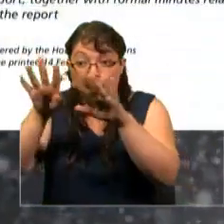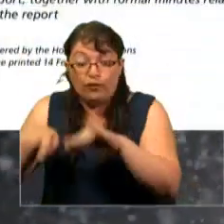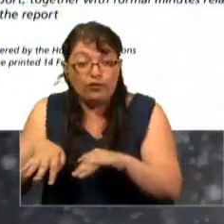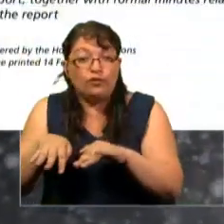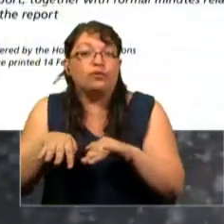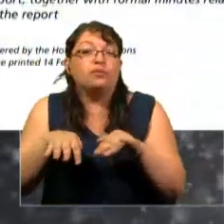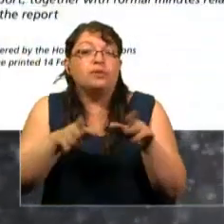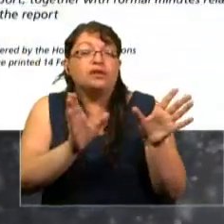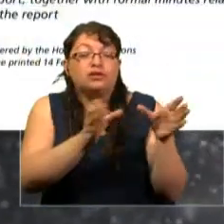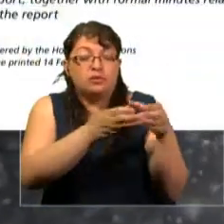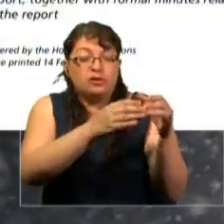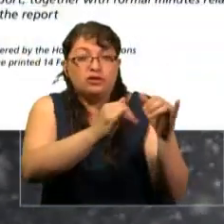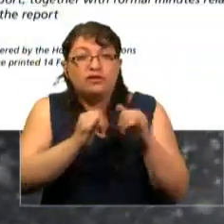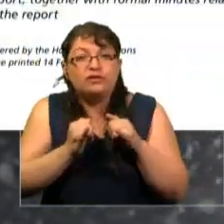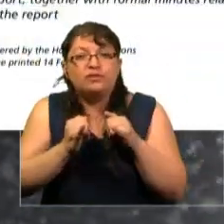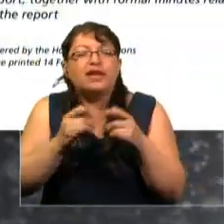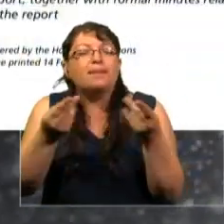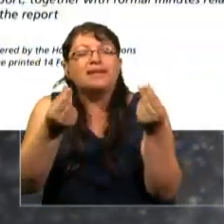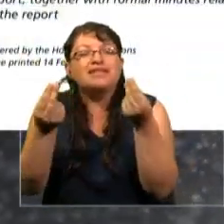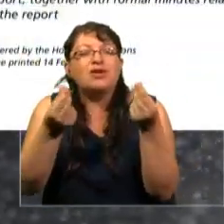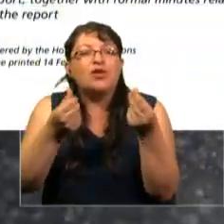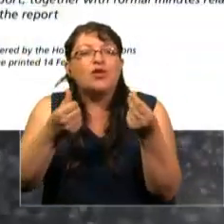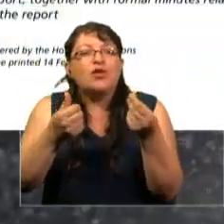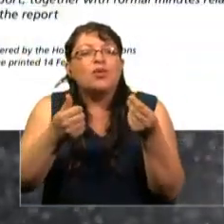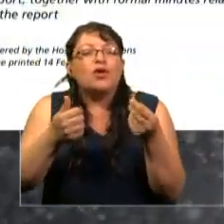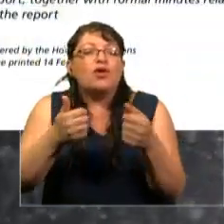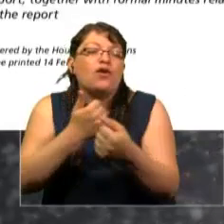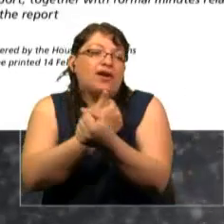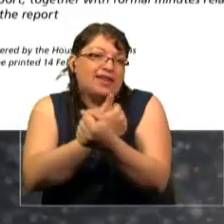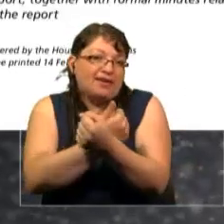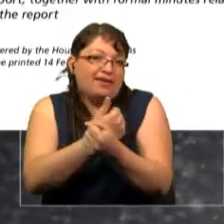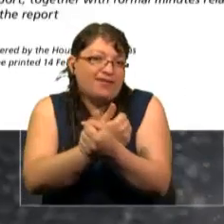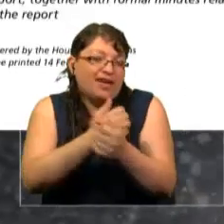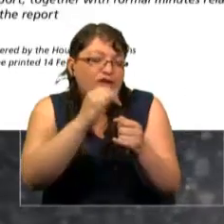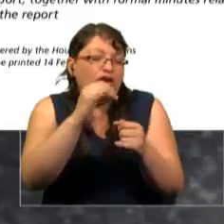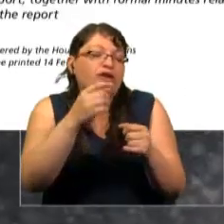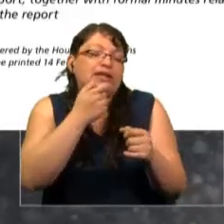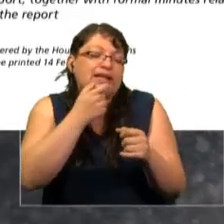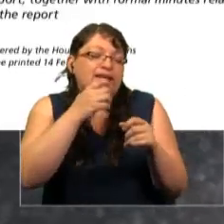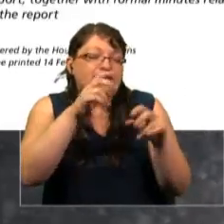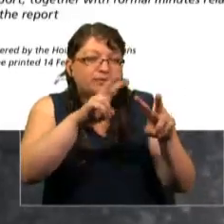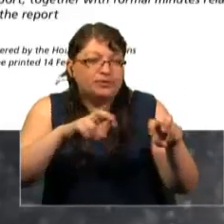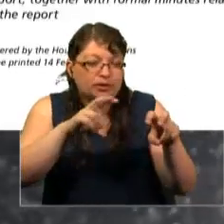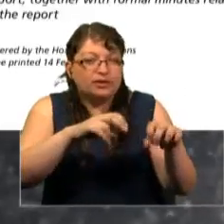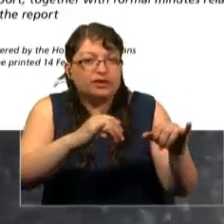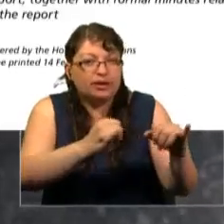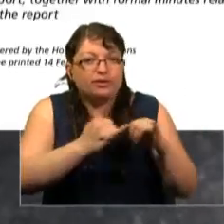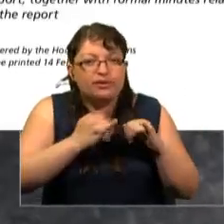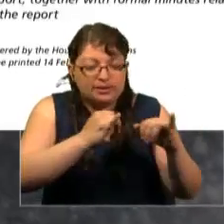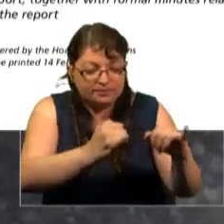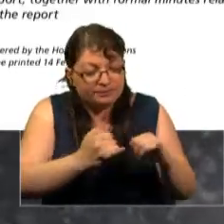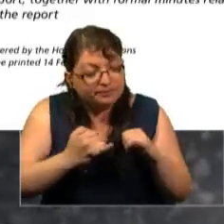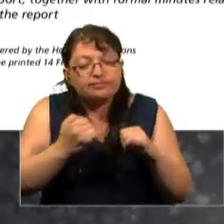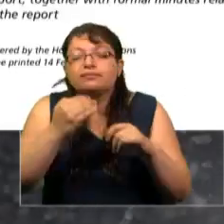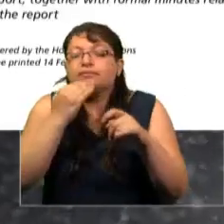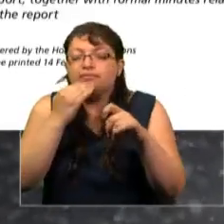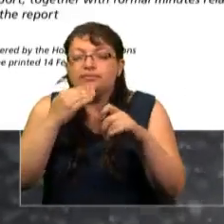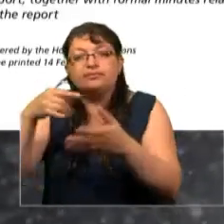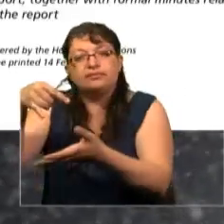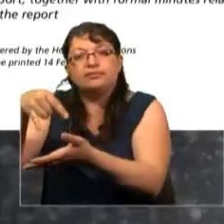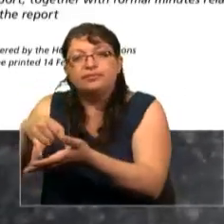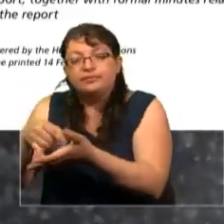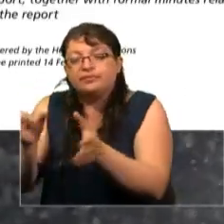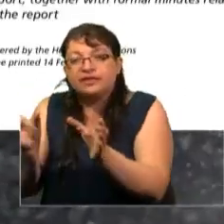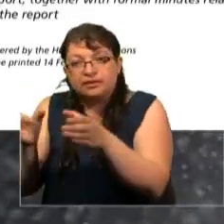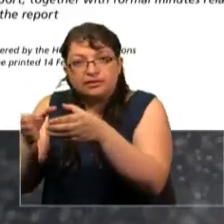información, que son los policías de datos del Reino Unido y el comité de la Cámara de